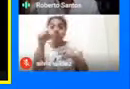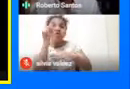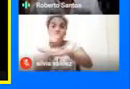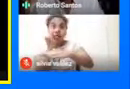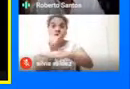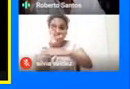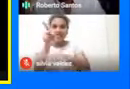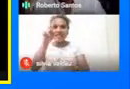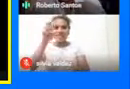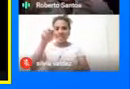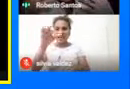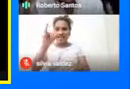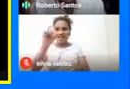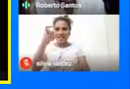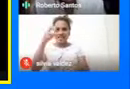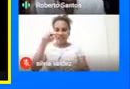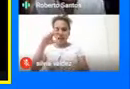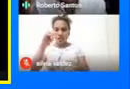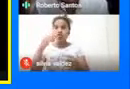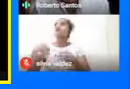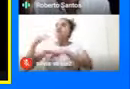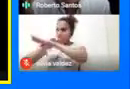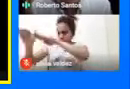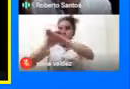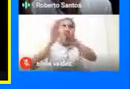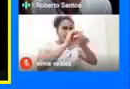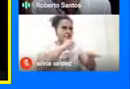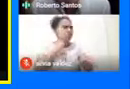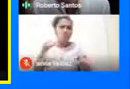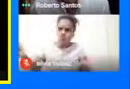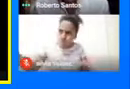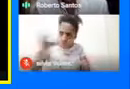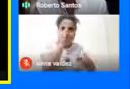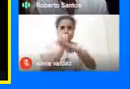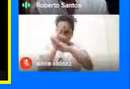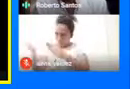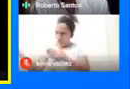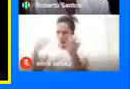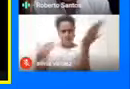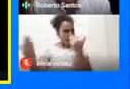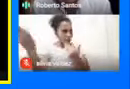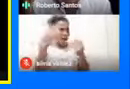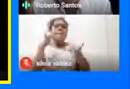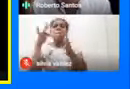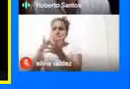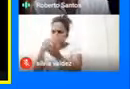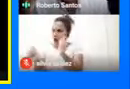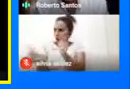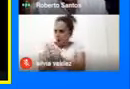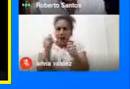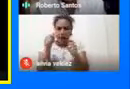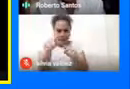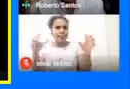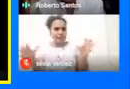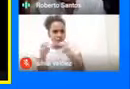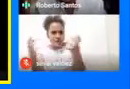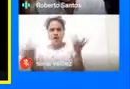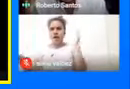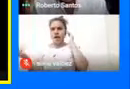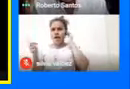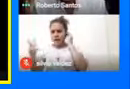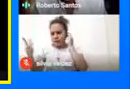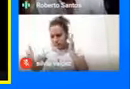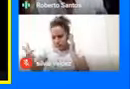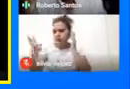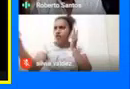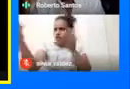San Ignacio Nosotros hemos invitado A los sacerdotes De todas estas iglesias Para que nos acompañen En estas En estas caminatas